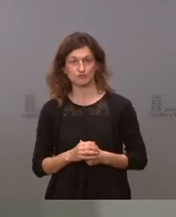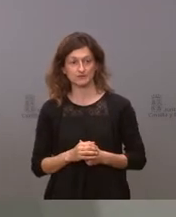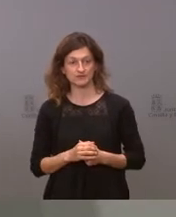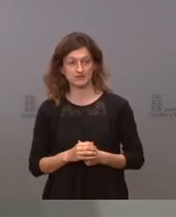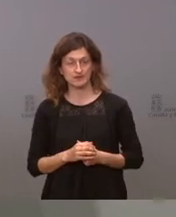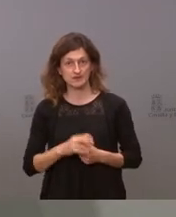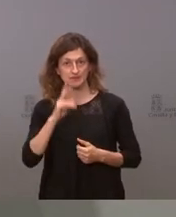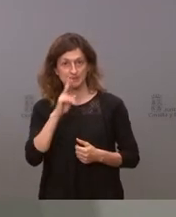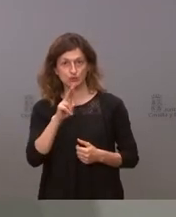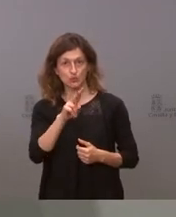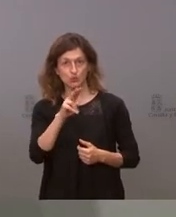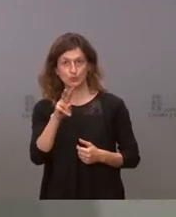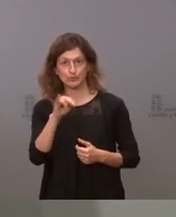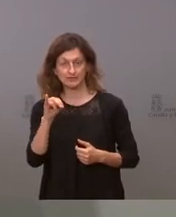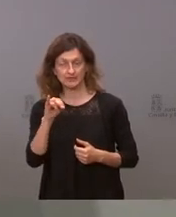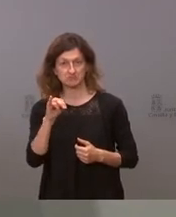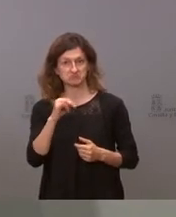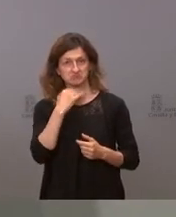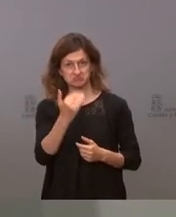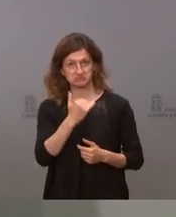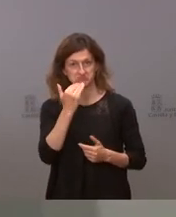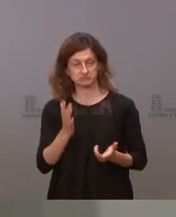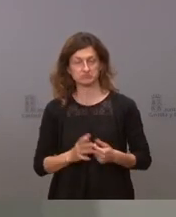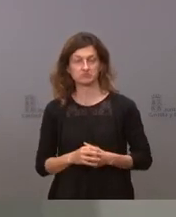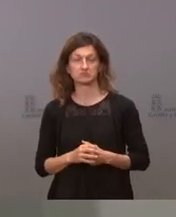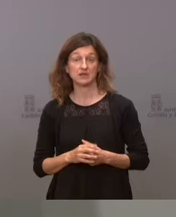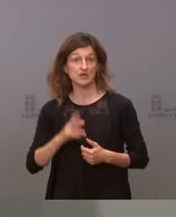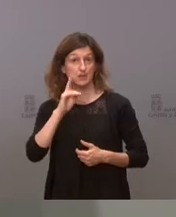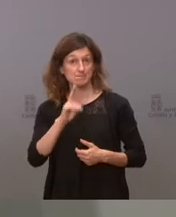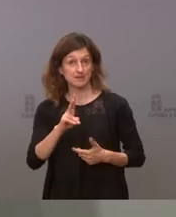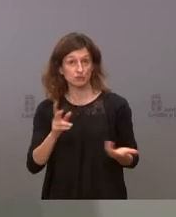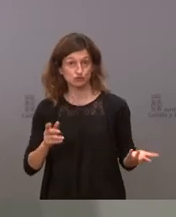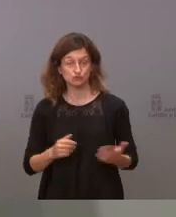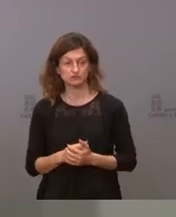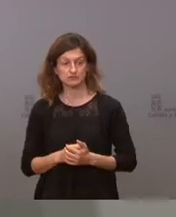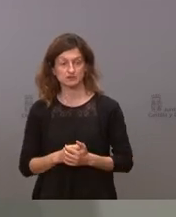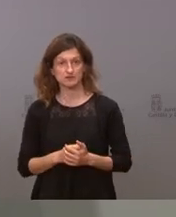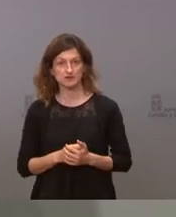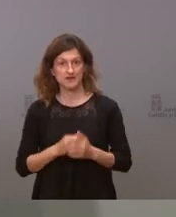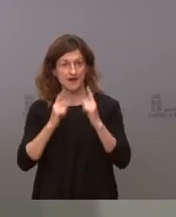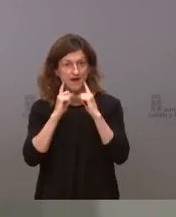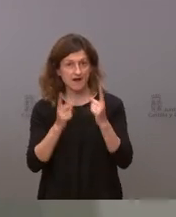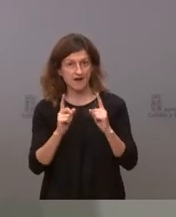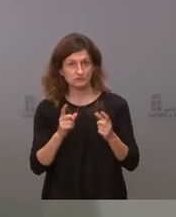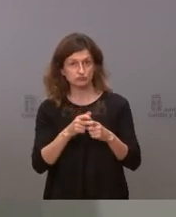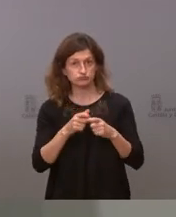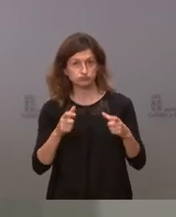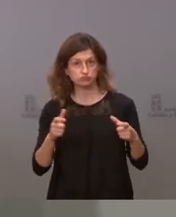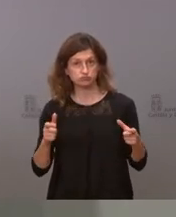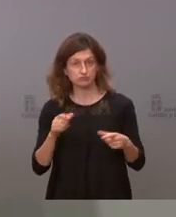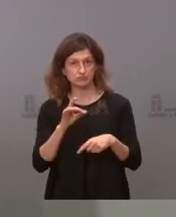las UCIs en un nivel aceptable y lo que estamos viendo es que los casos que estamos teniendo no parecen